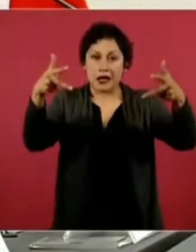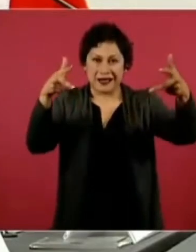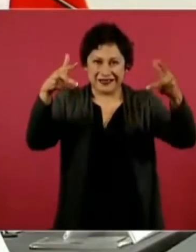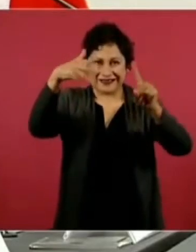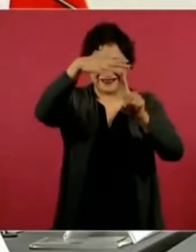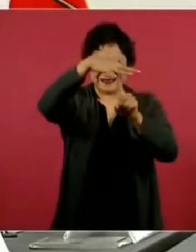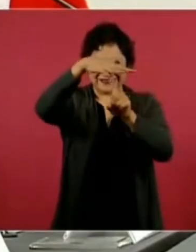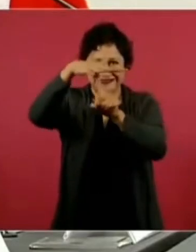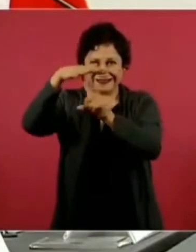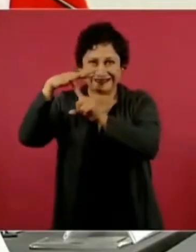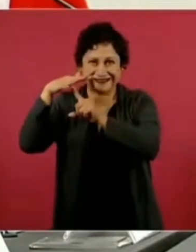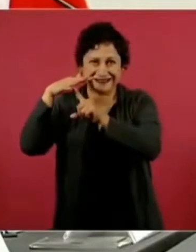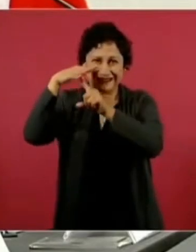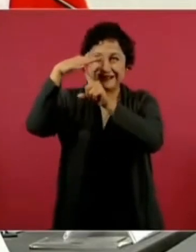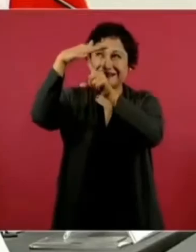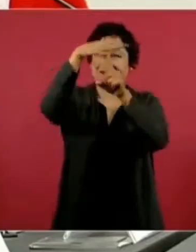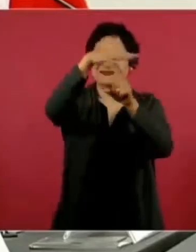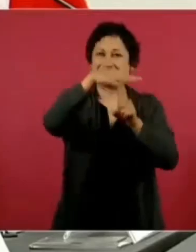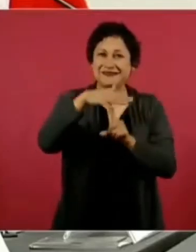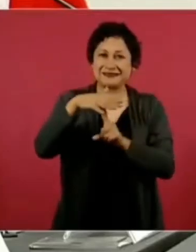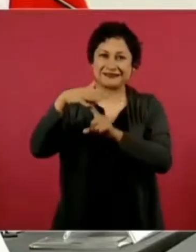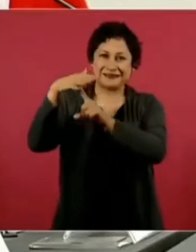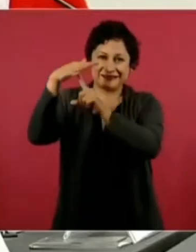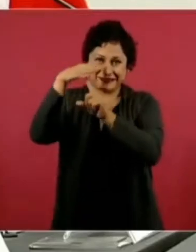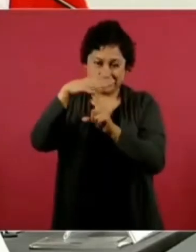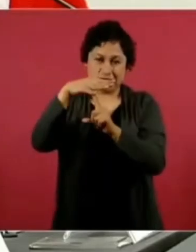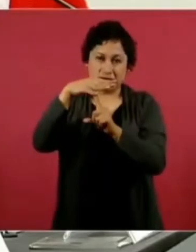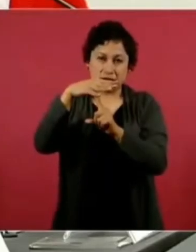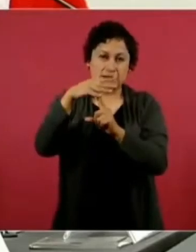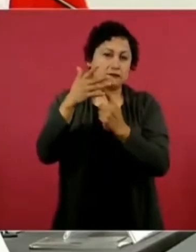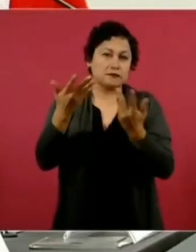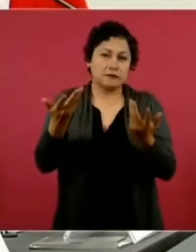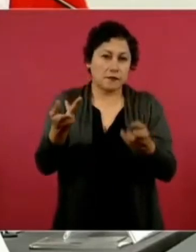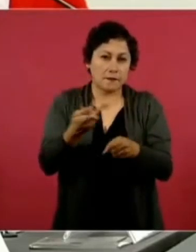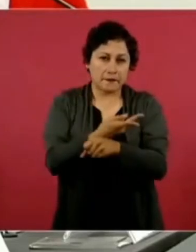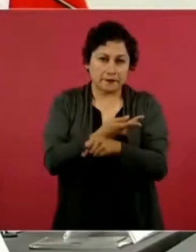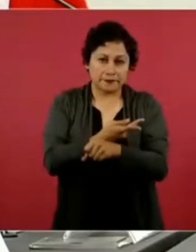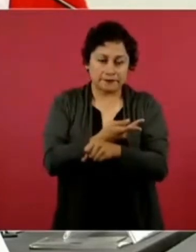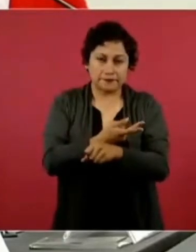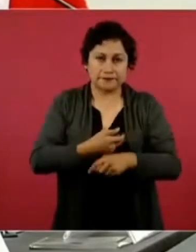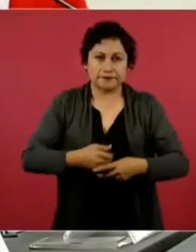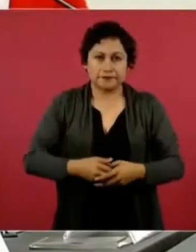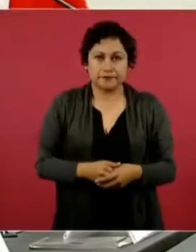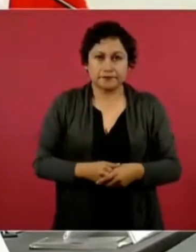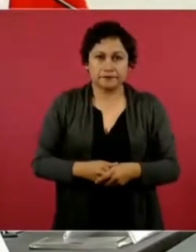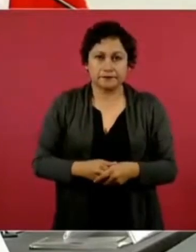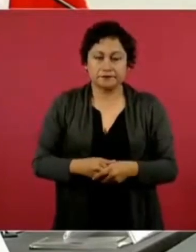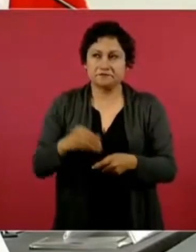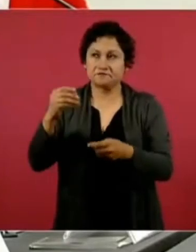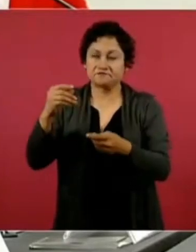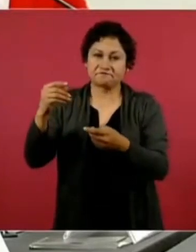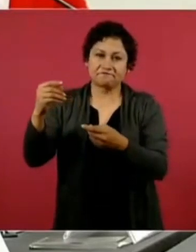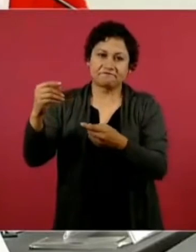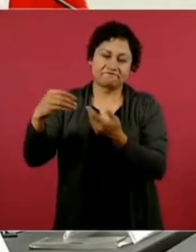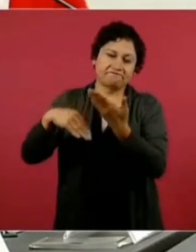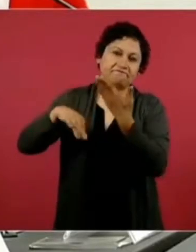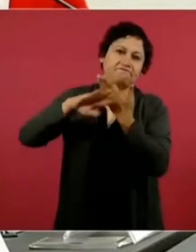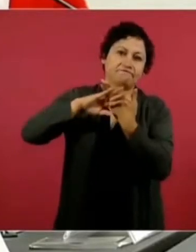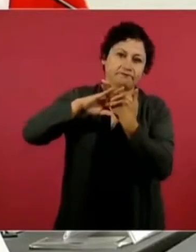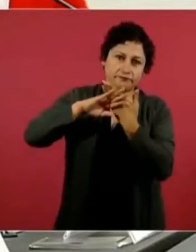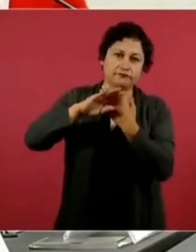utilizando drones para atacar ha sido